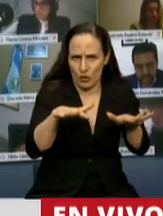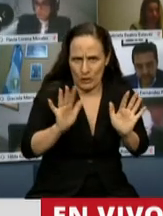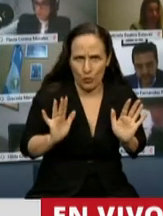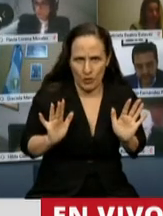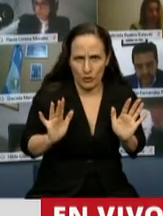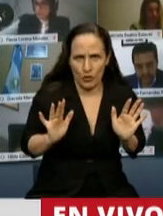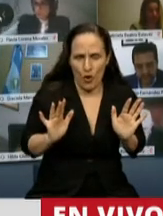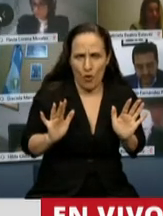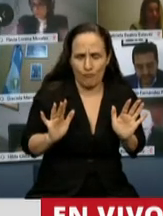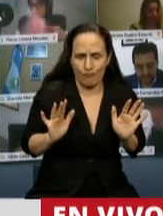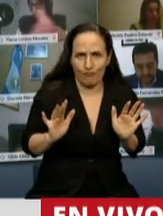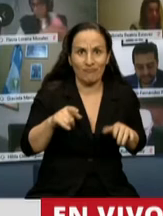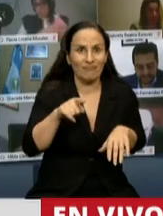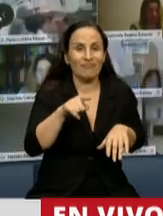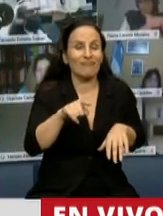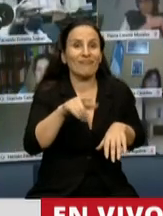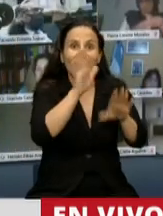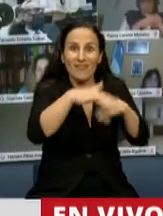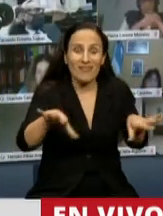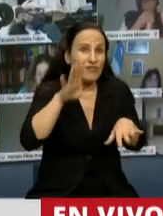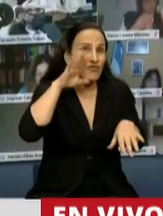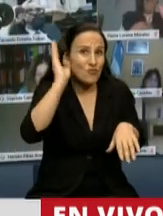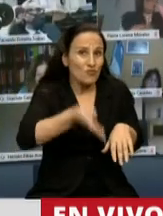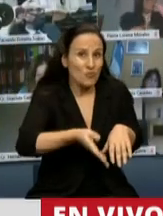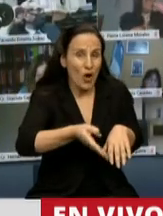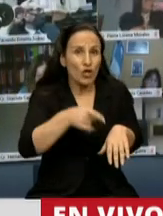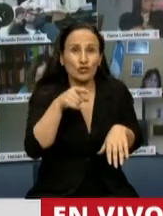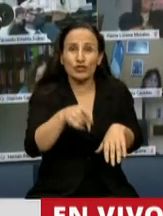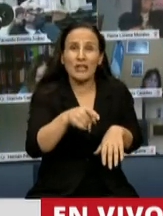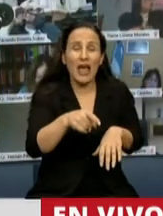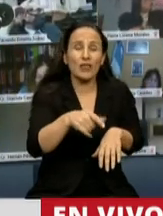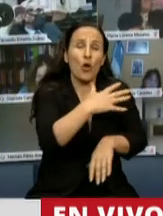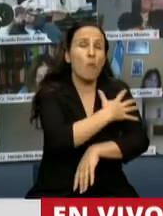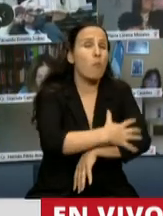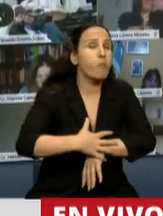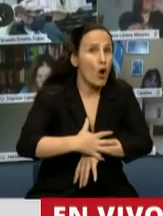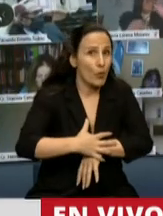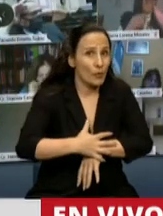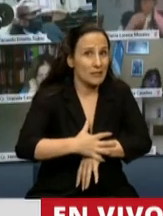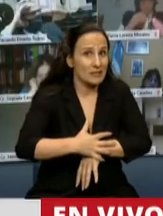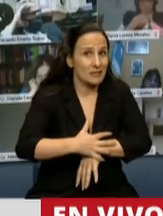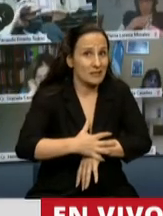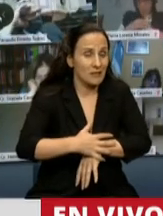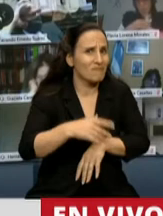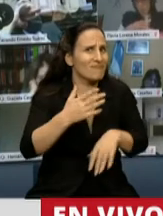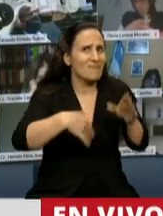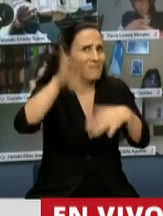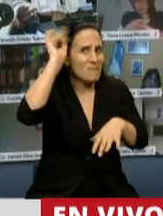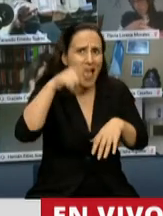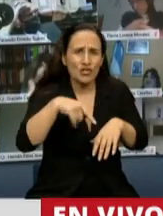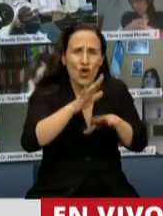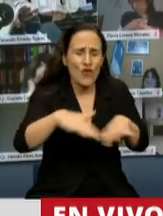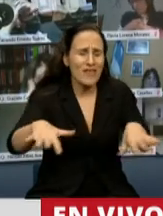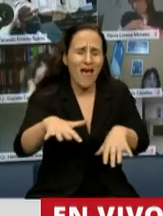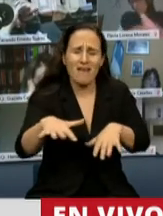el 50% de los niños y niñas de la provincia de Buenos Aires son pobres y muchos de ellos están en la pobreza